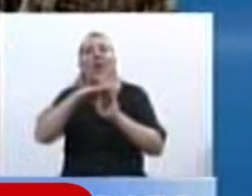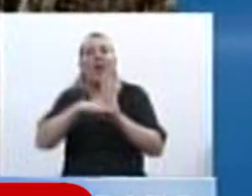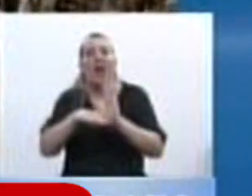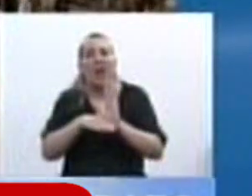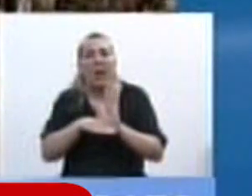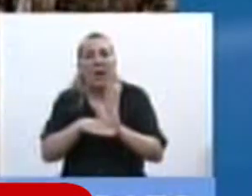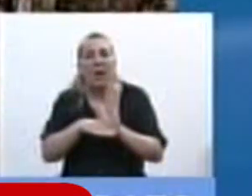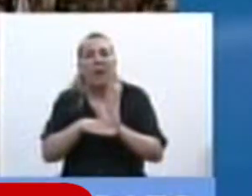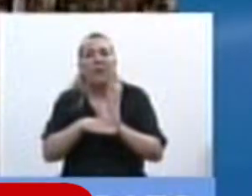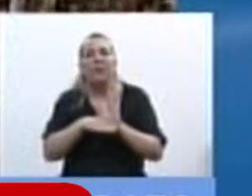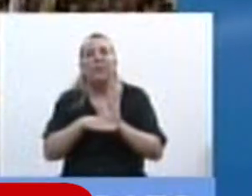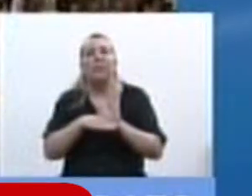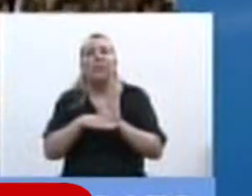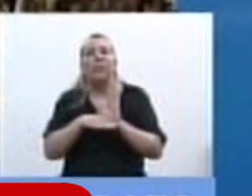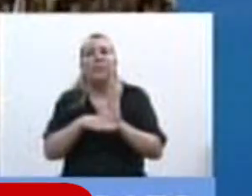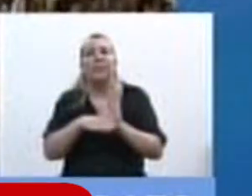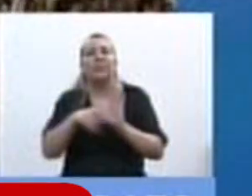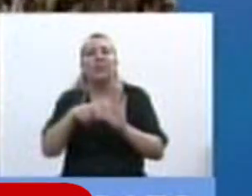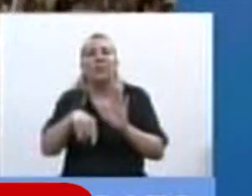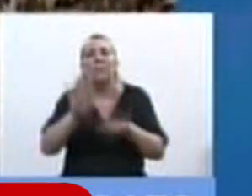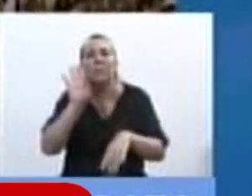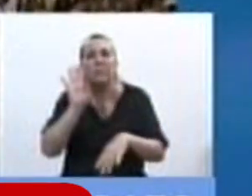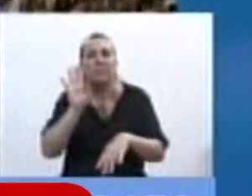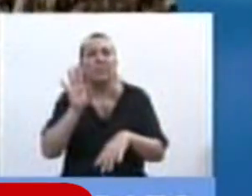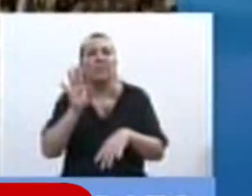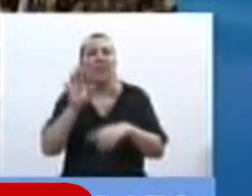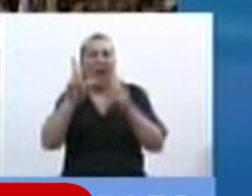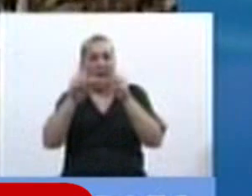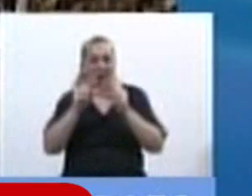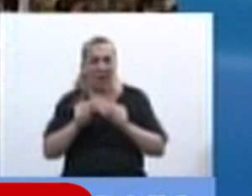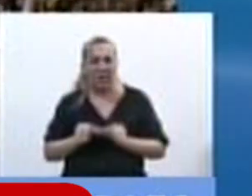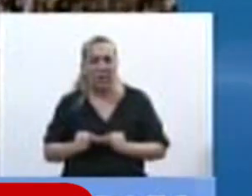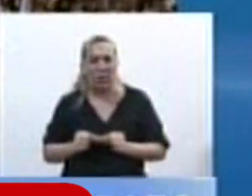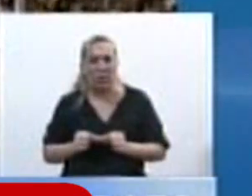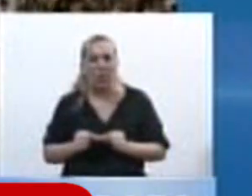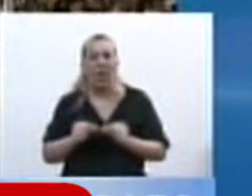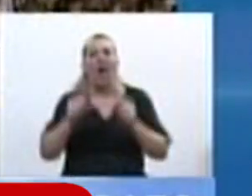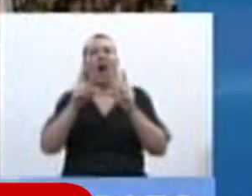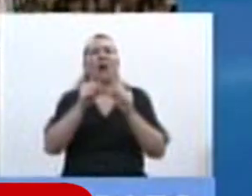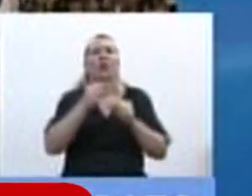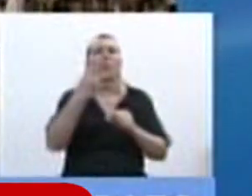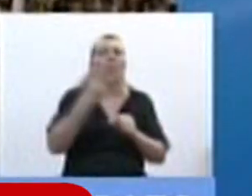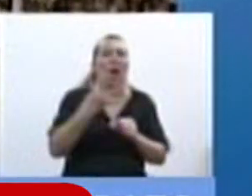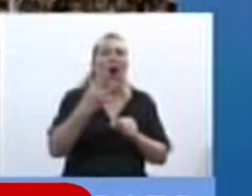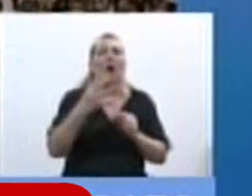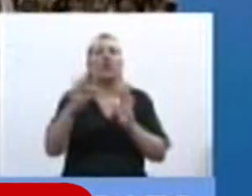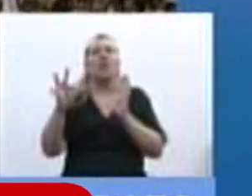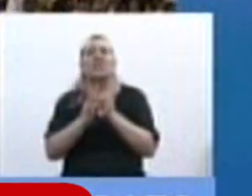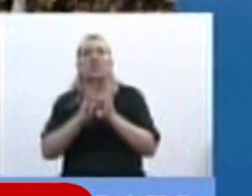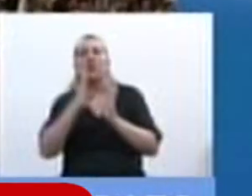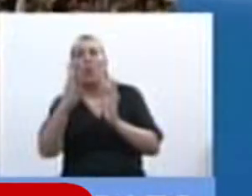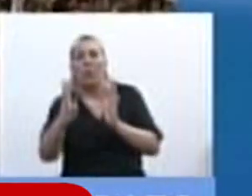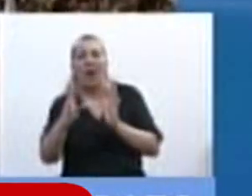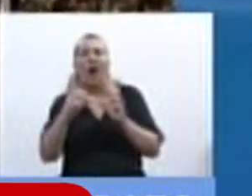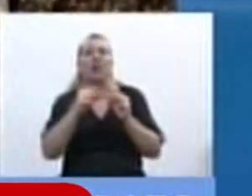esencialmente en los distintos artículos el artículo 4 el inciso B el artículo